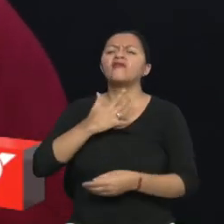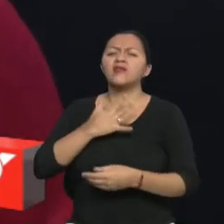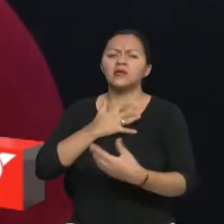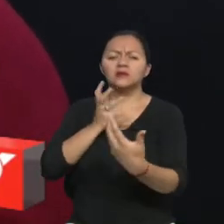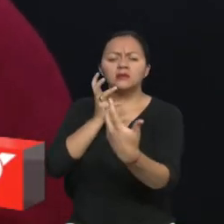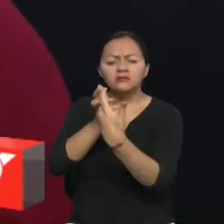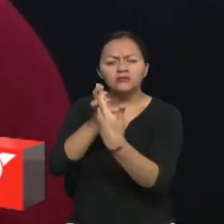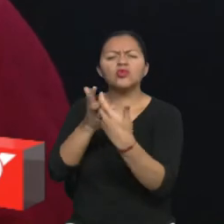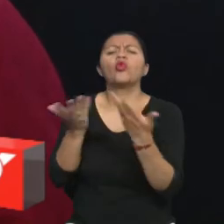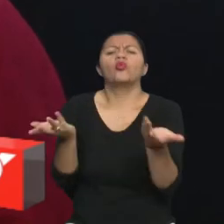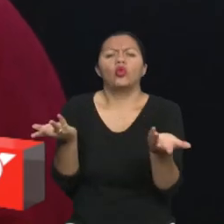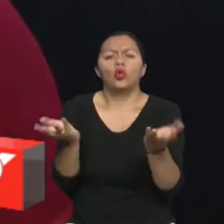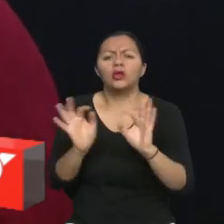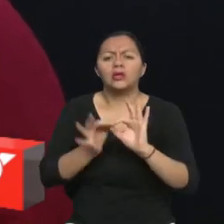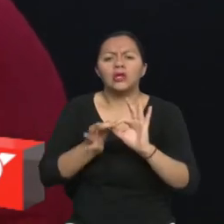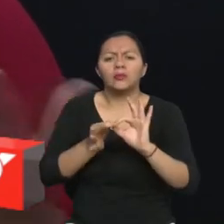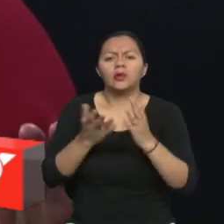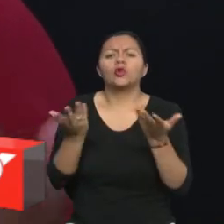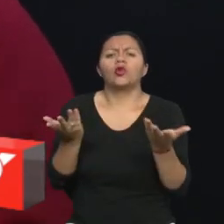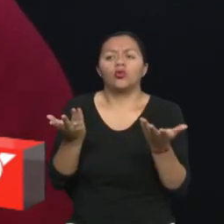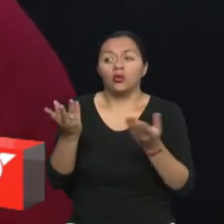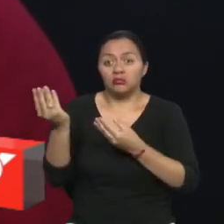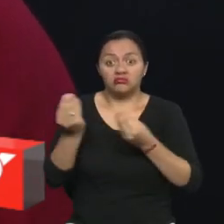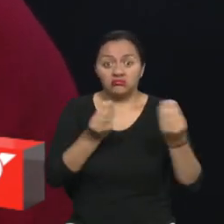con el intérprete para que él sea el portavoz de lo que tú nos quieres comentar?